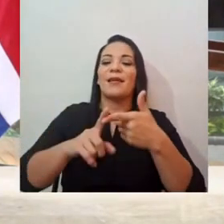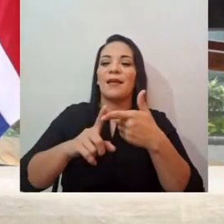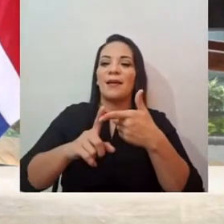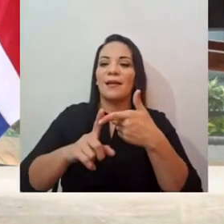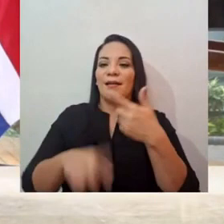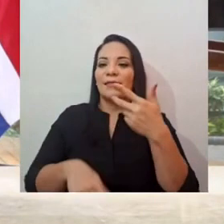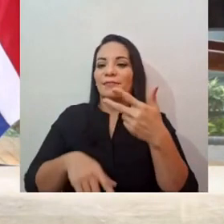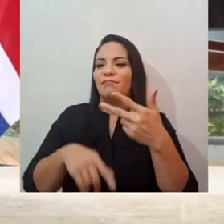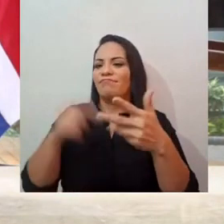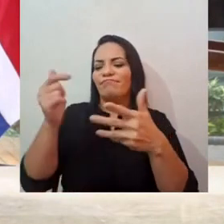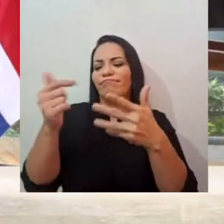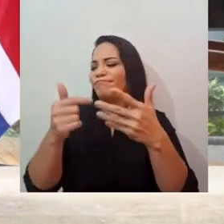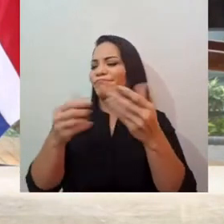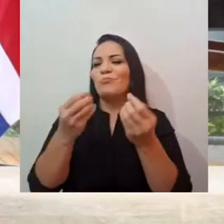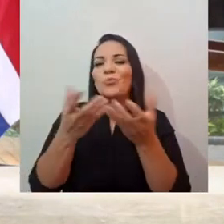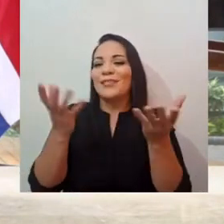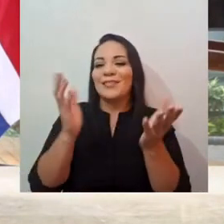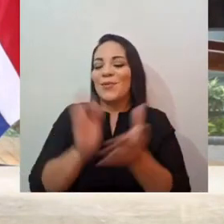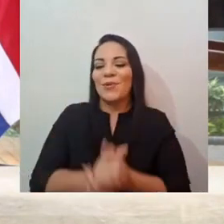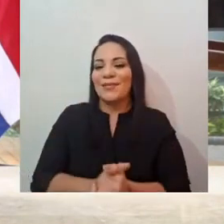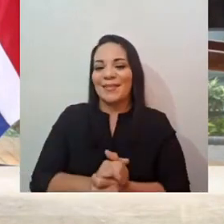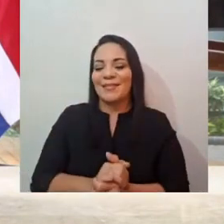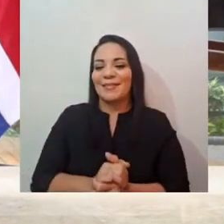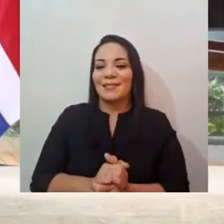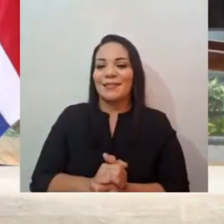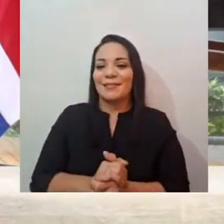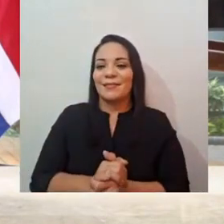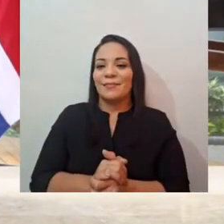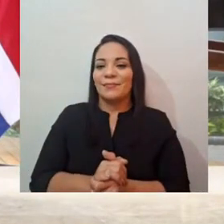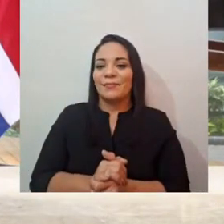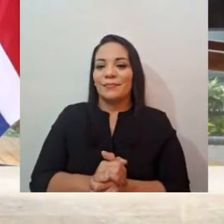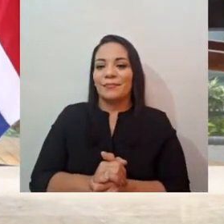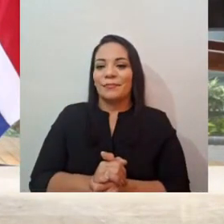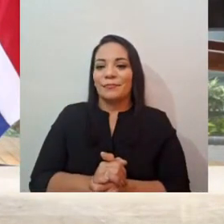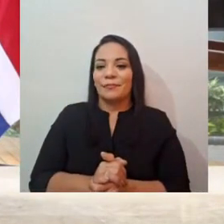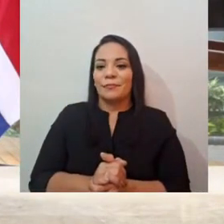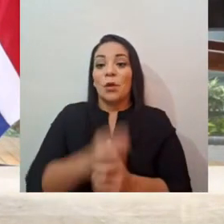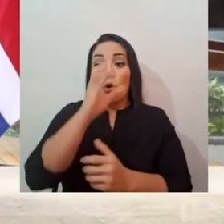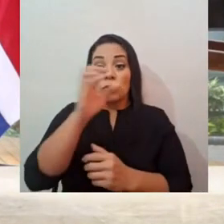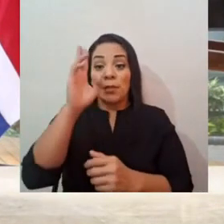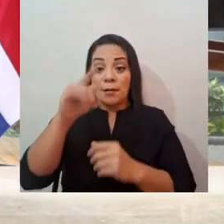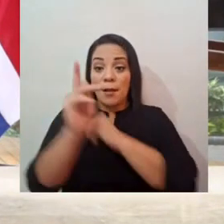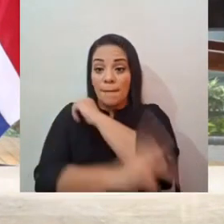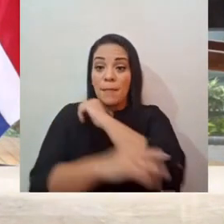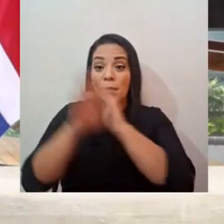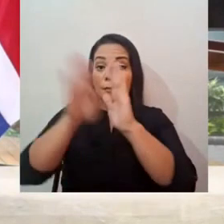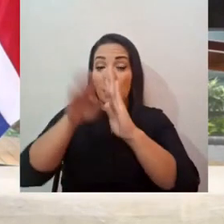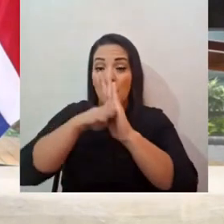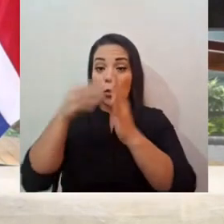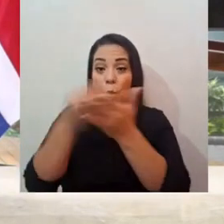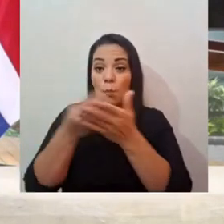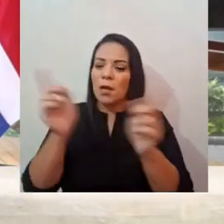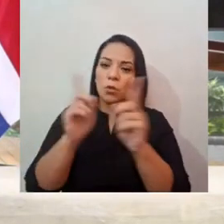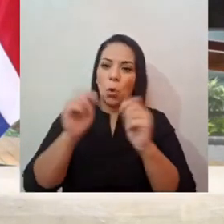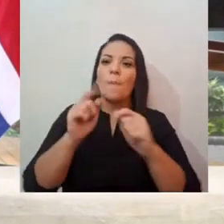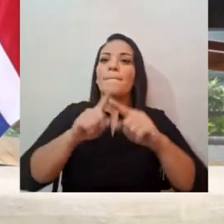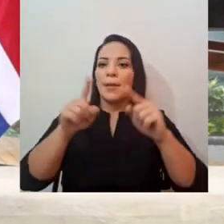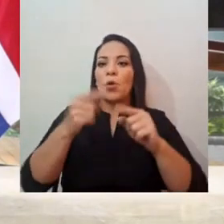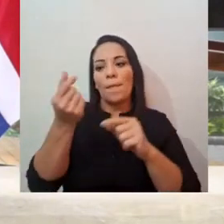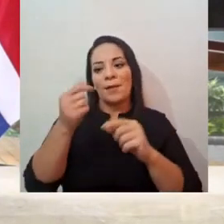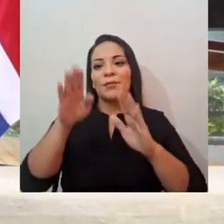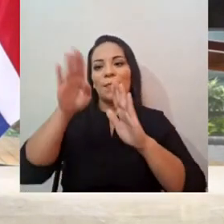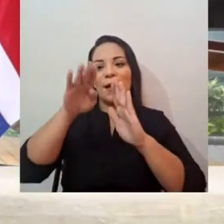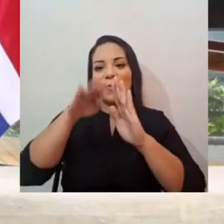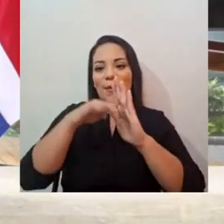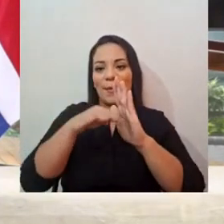tenemos muchas cosas, no es un país barato todavía, no, pero están bajando los precios, mientras